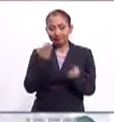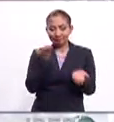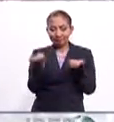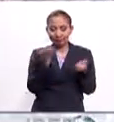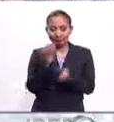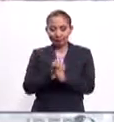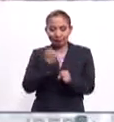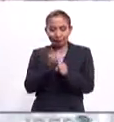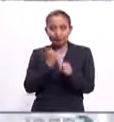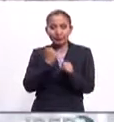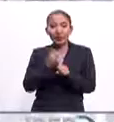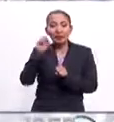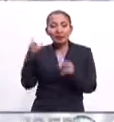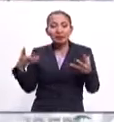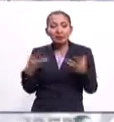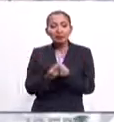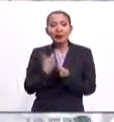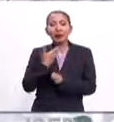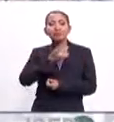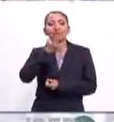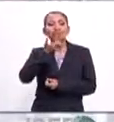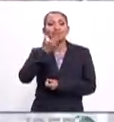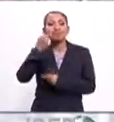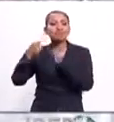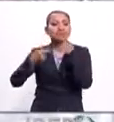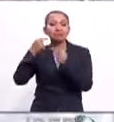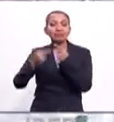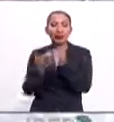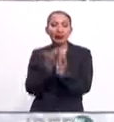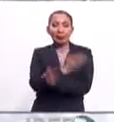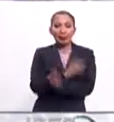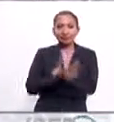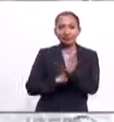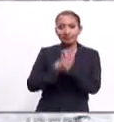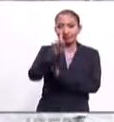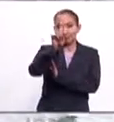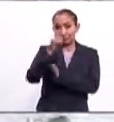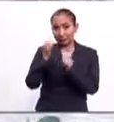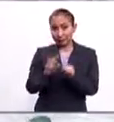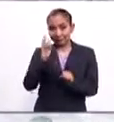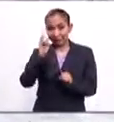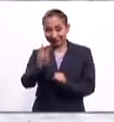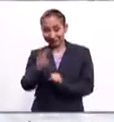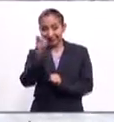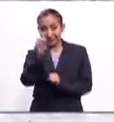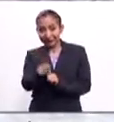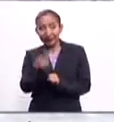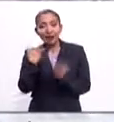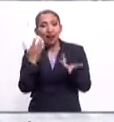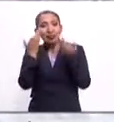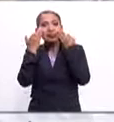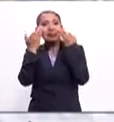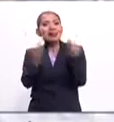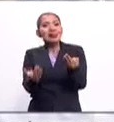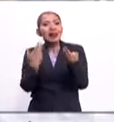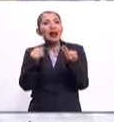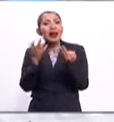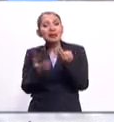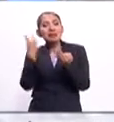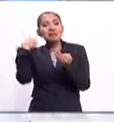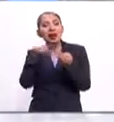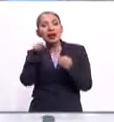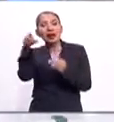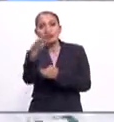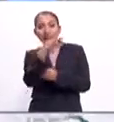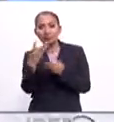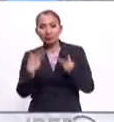entrenamiento y tomando parte en sus tradiciones pre-lanzamiento. Asegúrate de sintonizar para ser testigo de la travesía